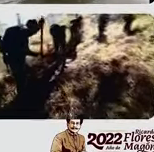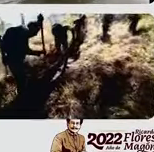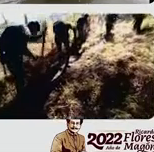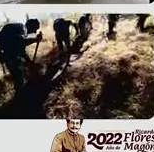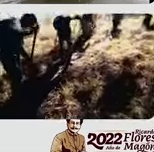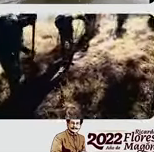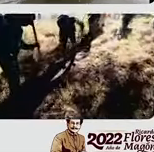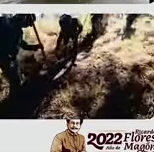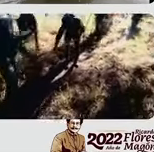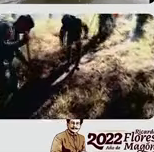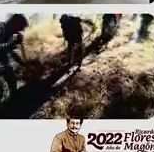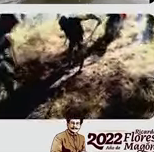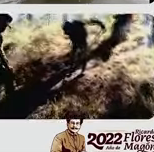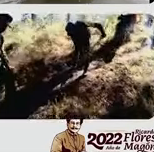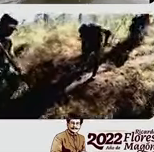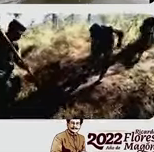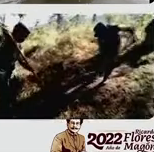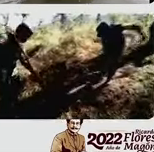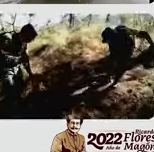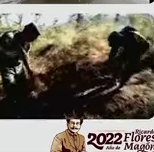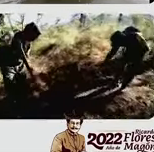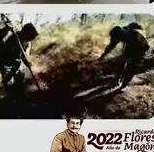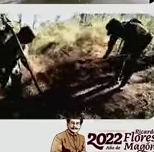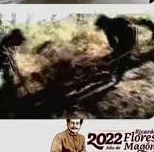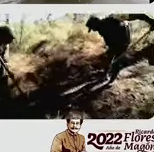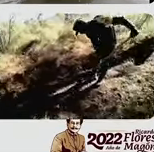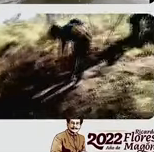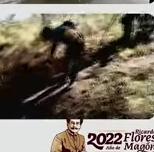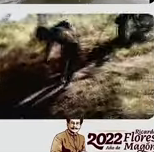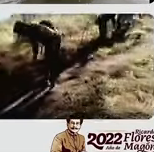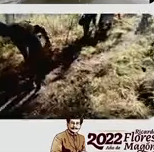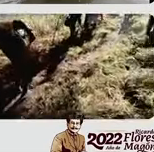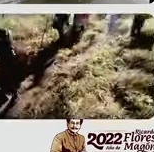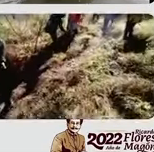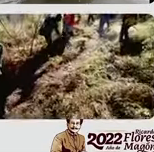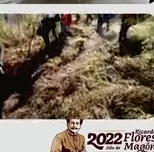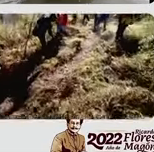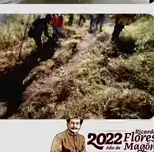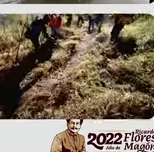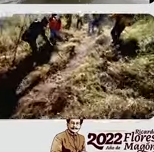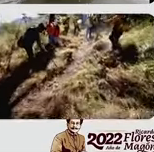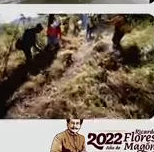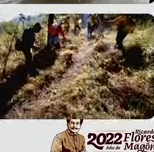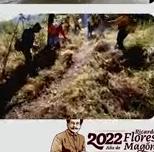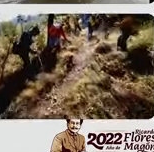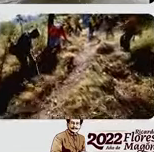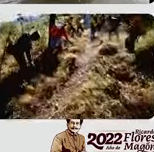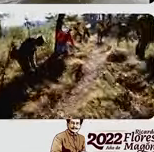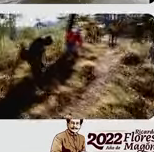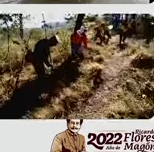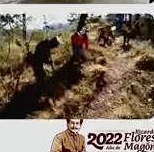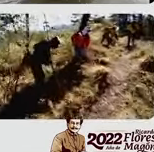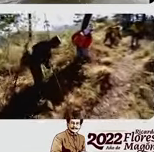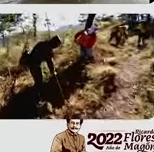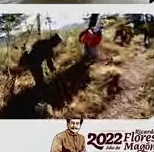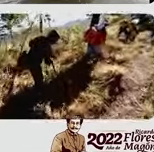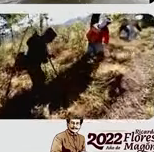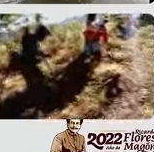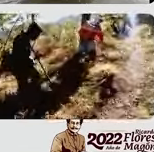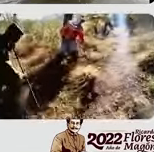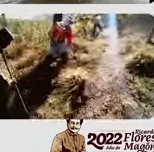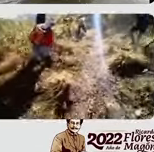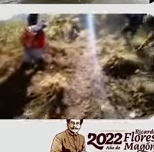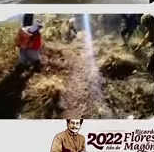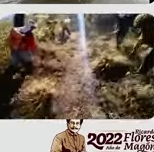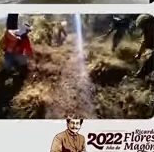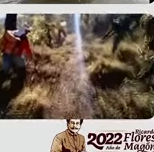tenemos que se han intervenido en 117 incendios forestales, en 77 casos